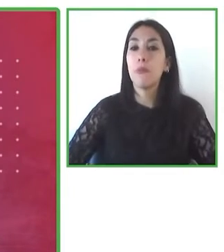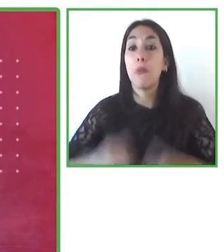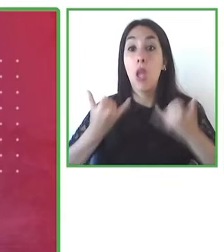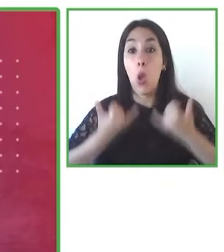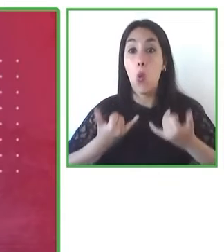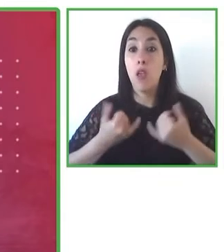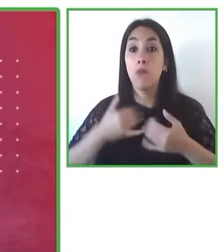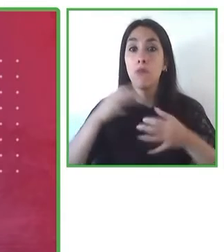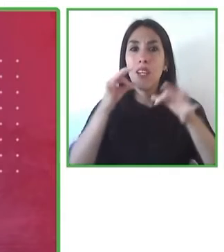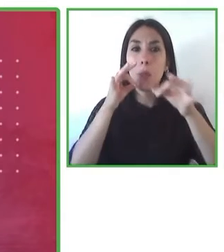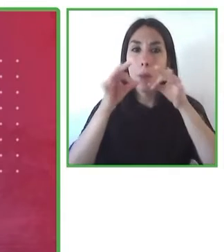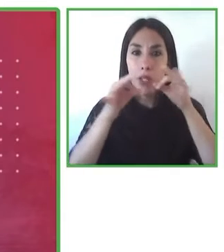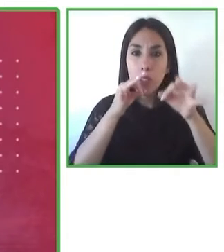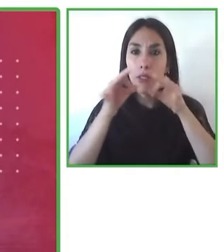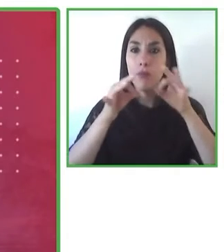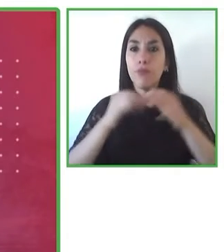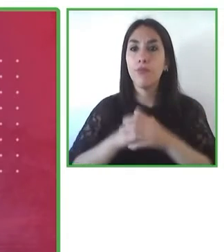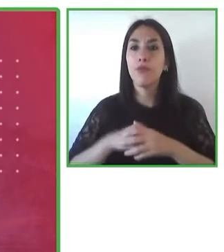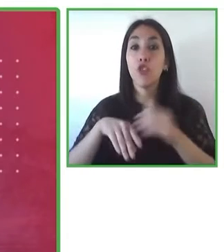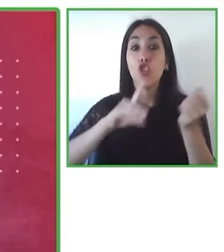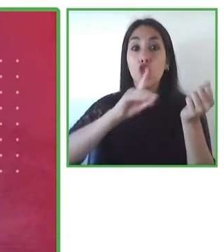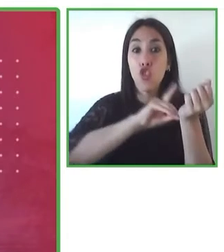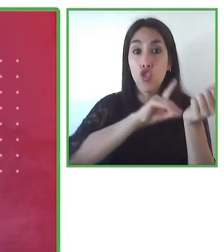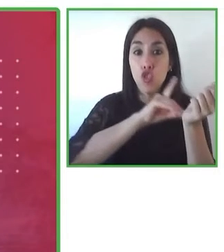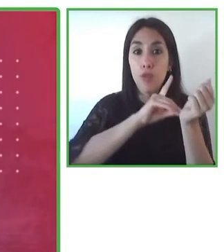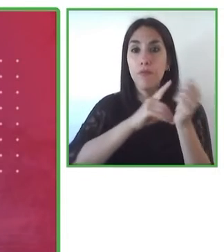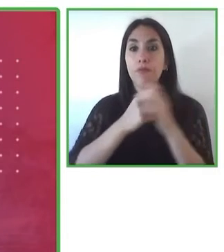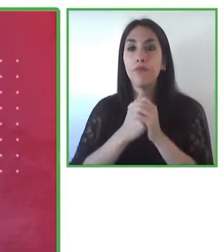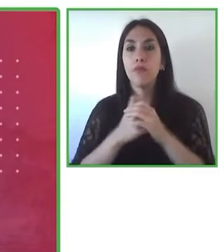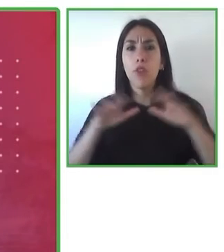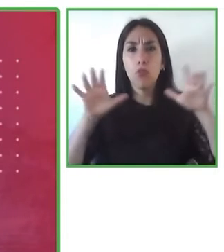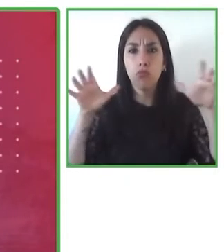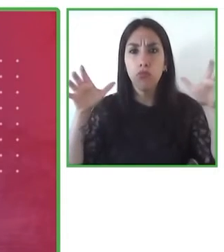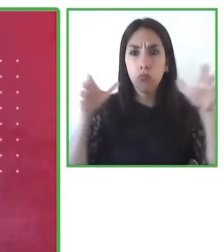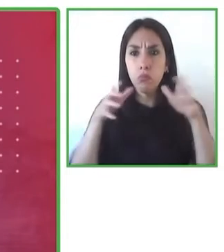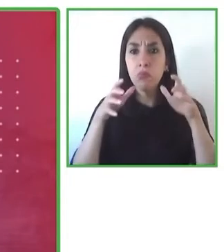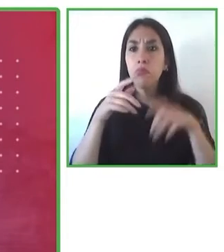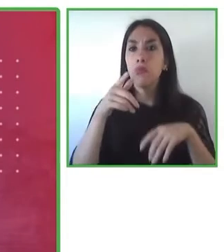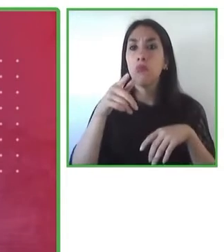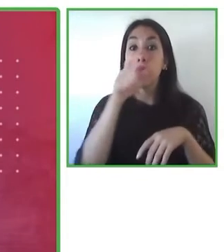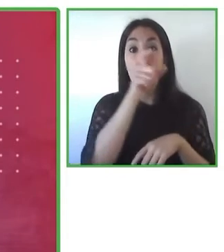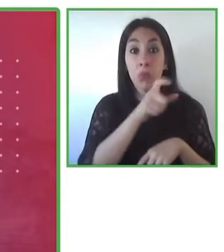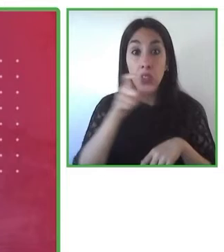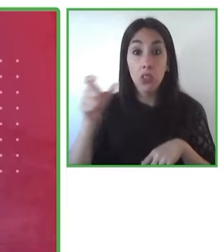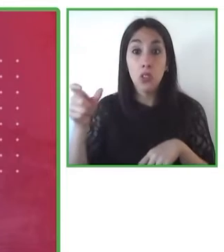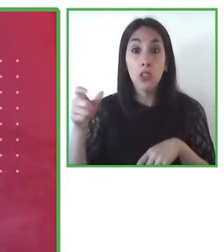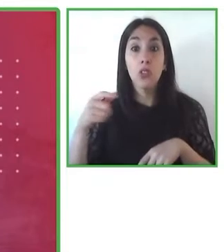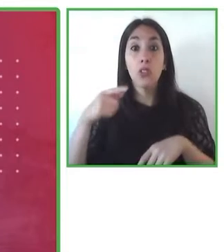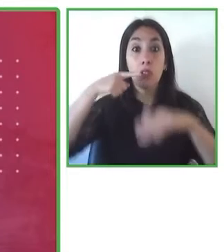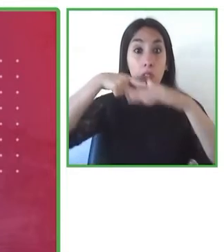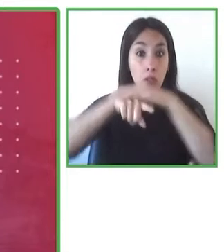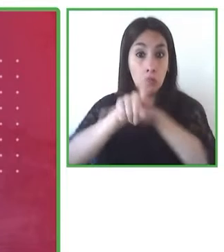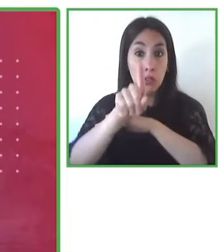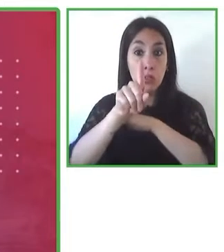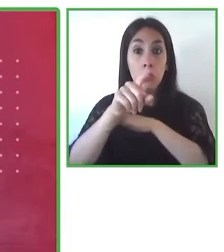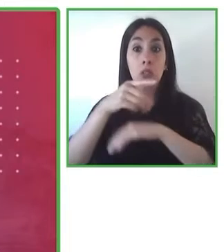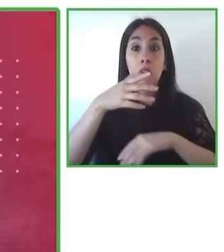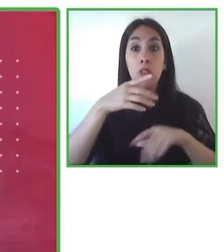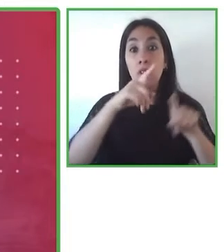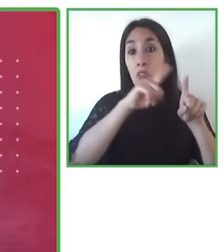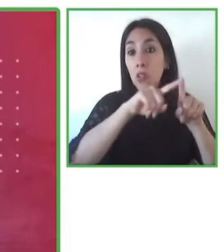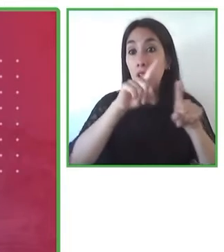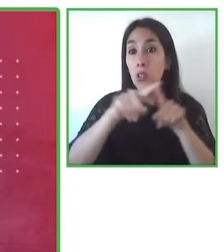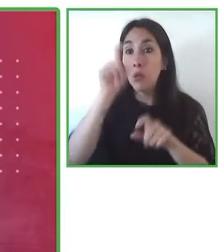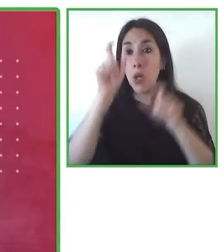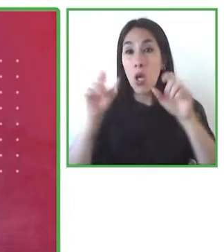de las enormes diferencias entre quien accede a la tecnología y quien no, más aún hablamos de, yo digo, de